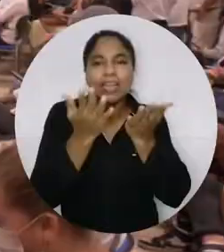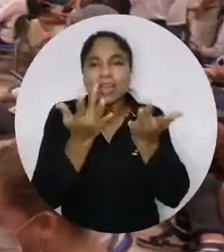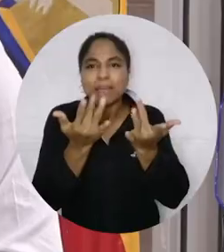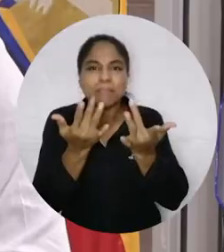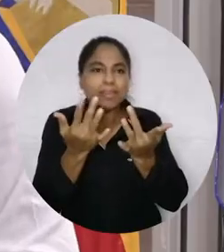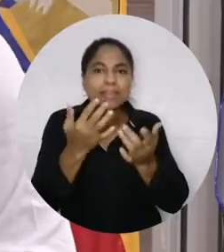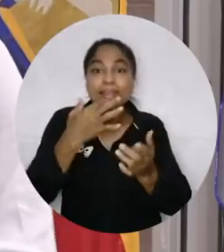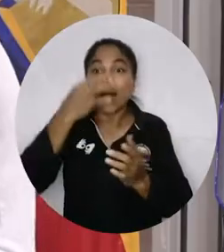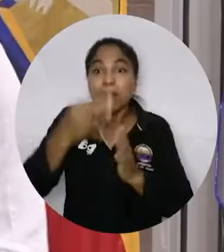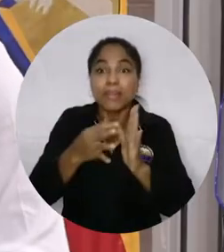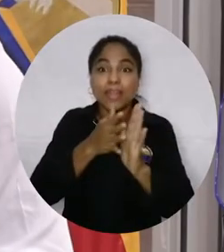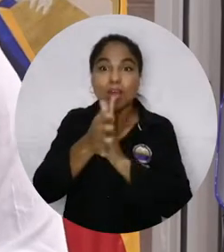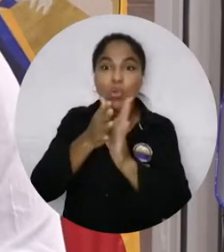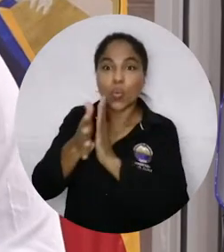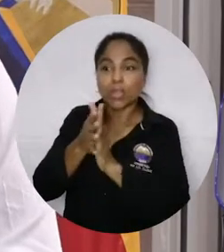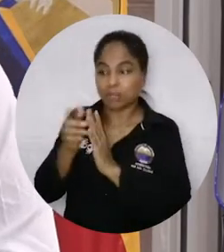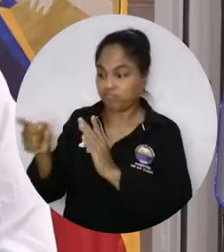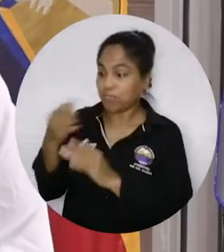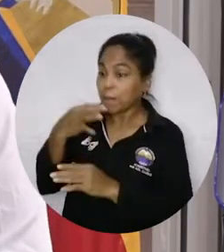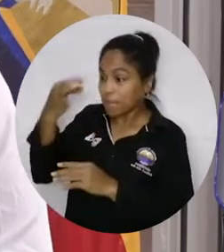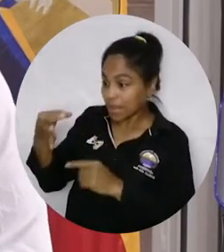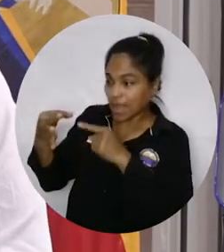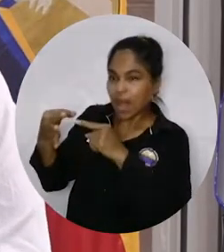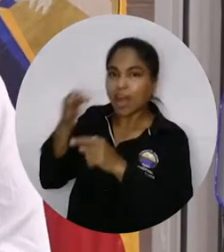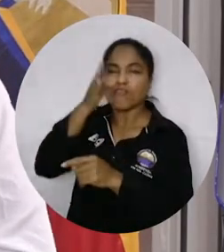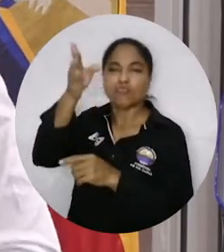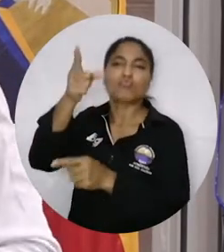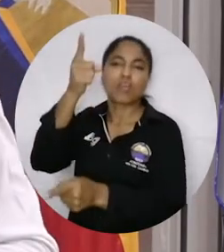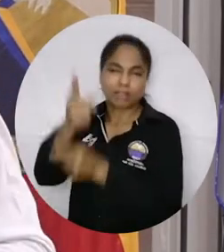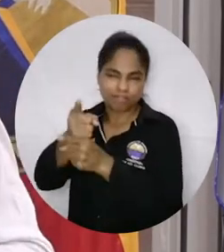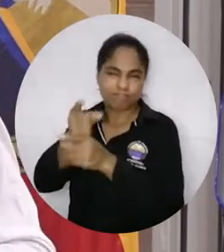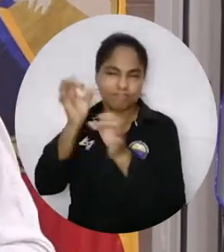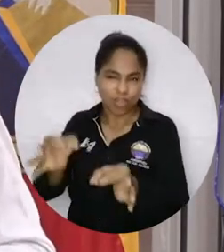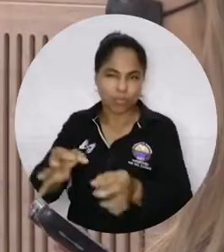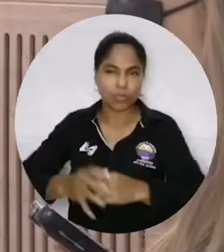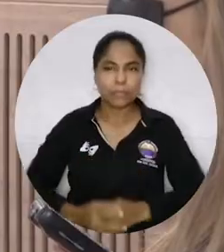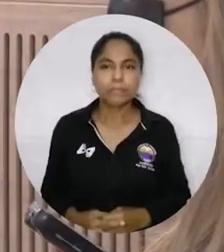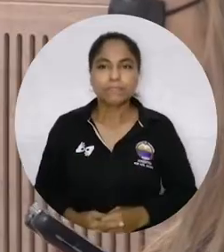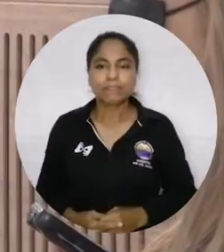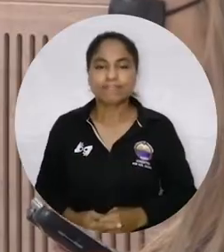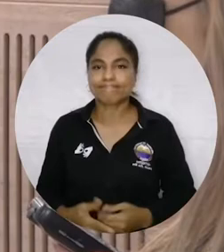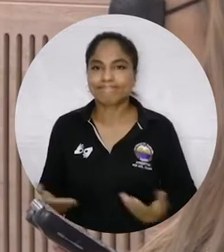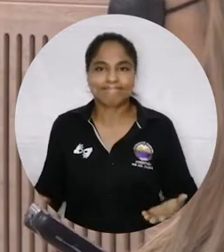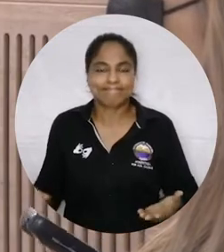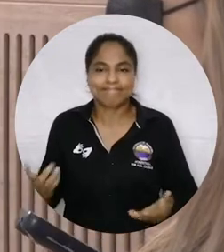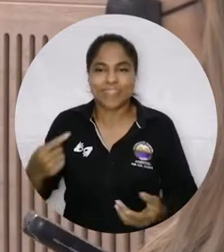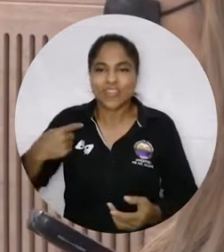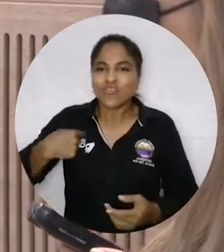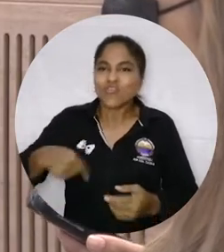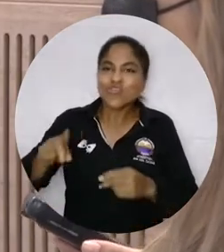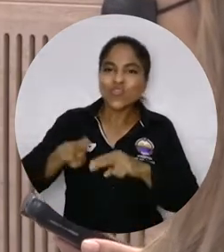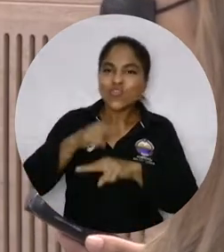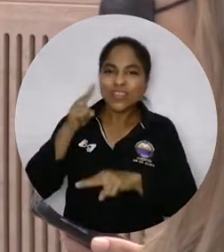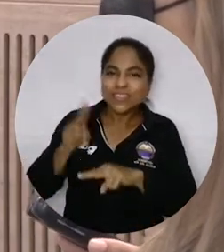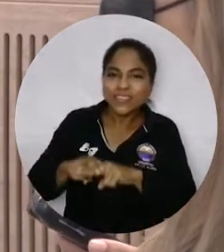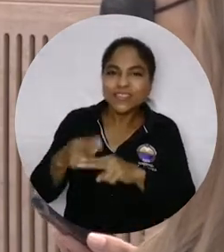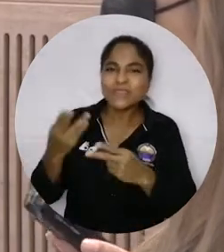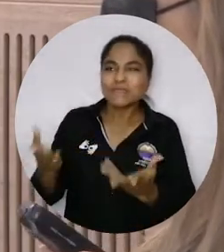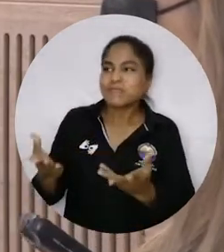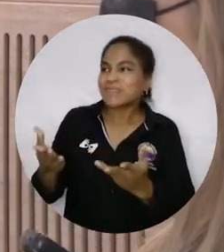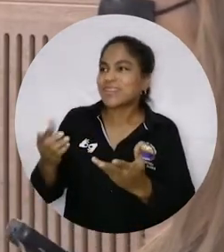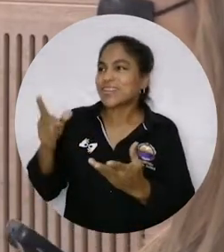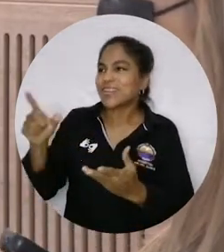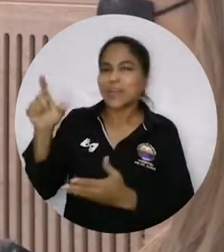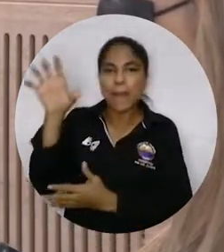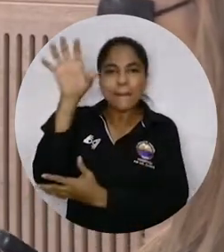verdad o las verdades, porque como bien dice, si hay verdad o verdades habrá futuro. No es natural, no es normal, eso no lo podemos